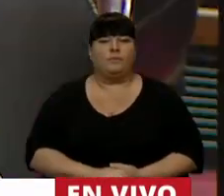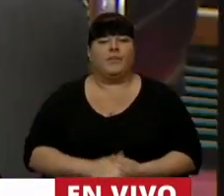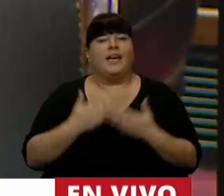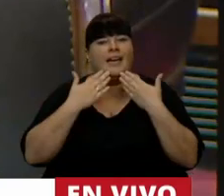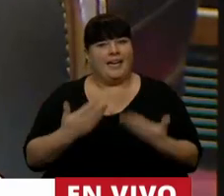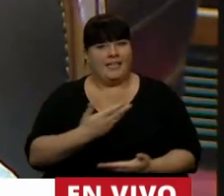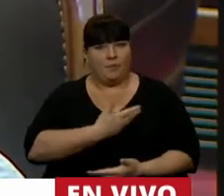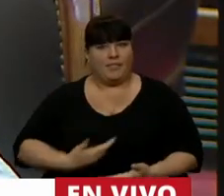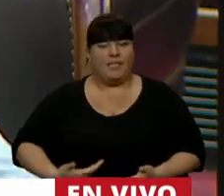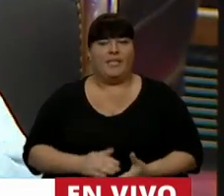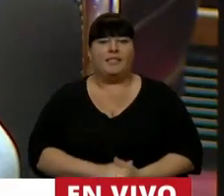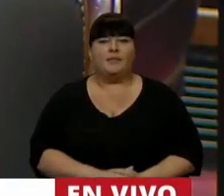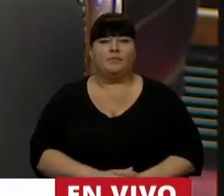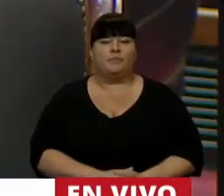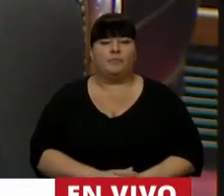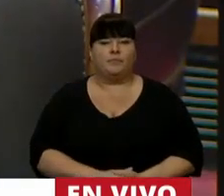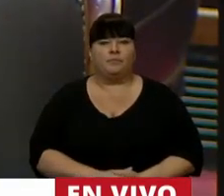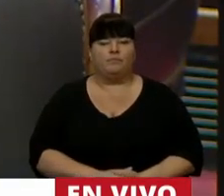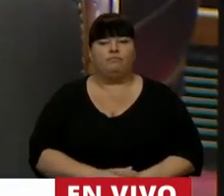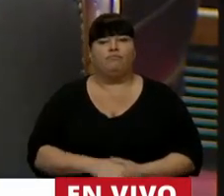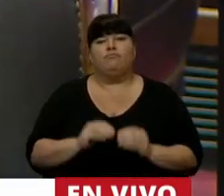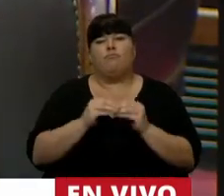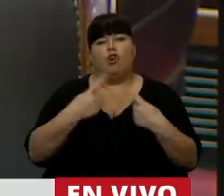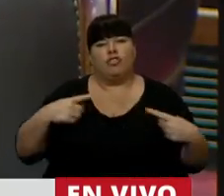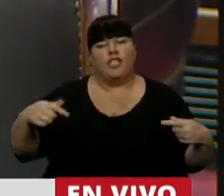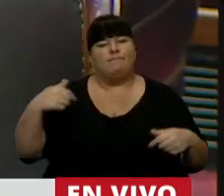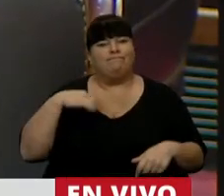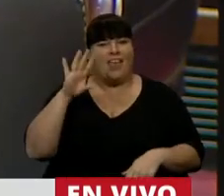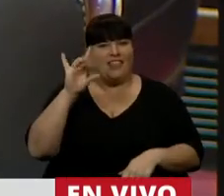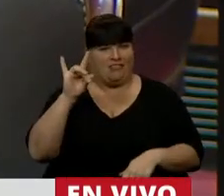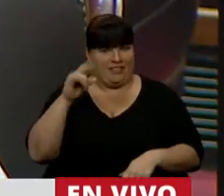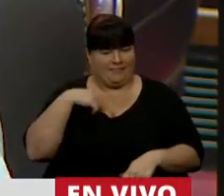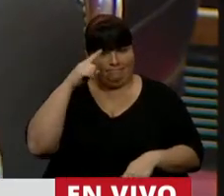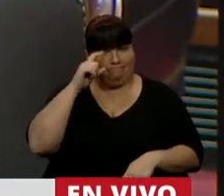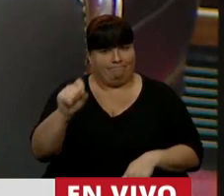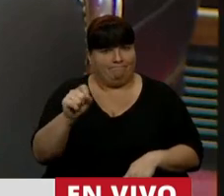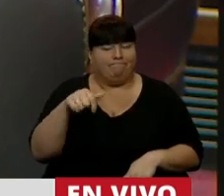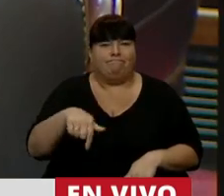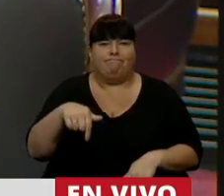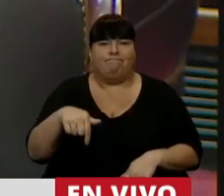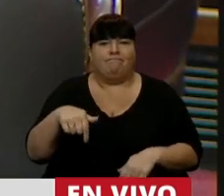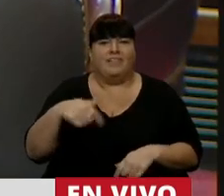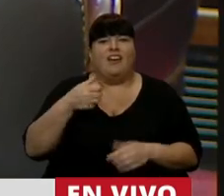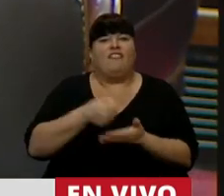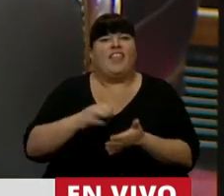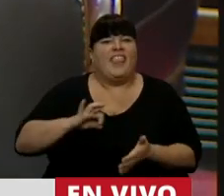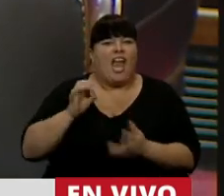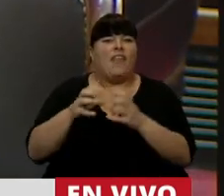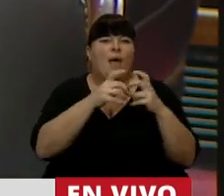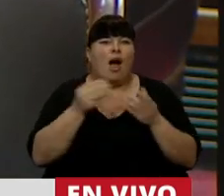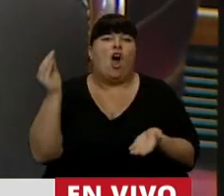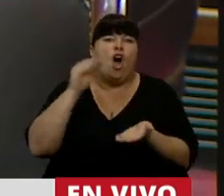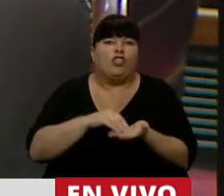Gracias, Presidente. Por varios motivos me resulta difícil de creer que estemos terminando este año debatiendo